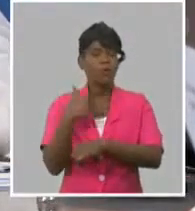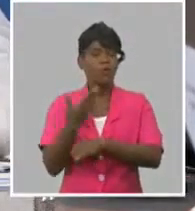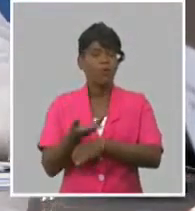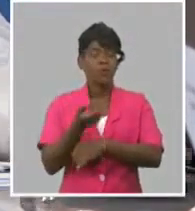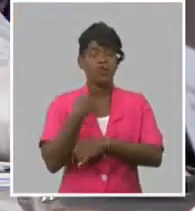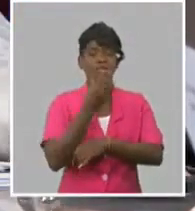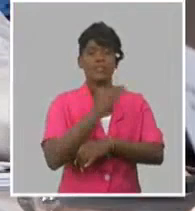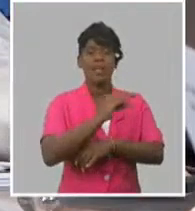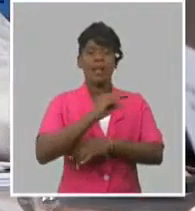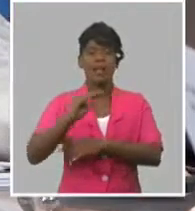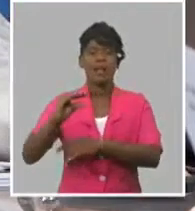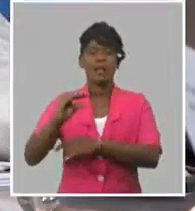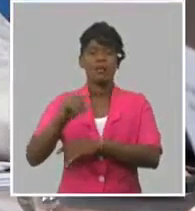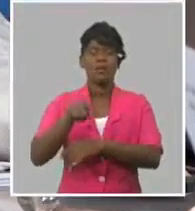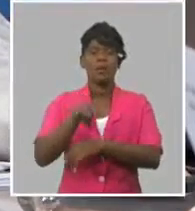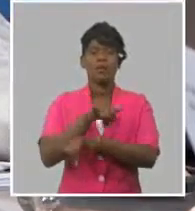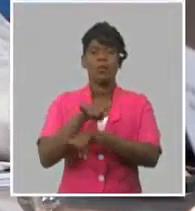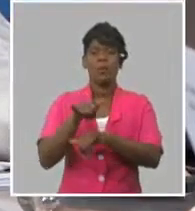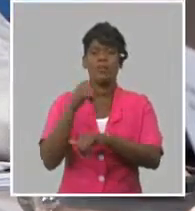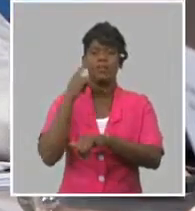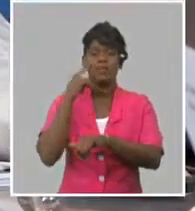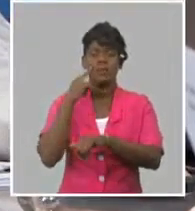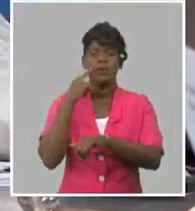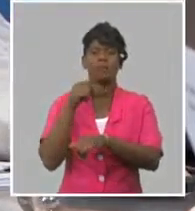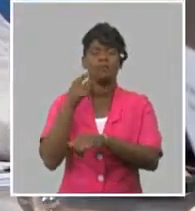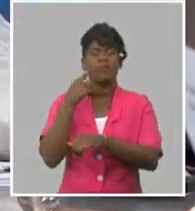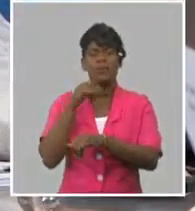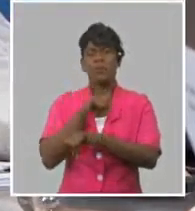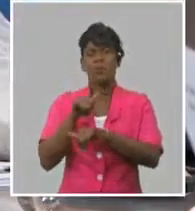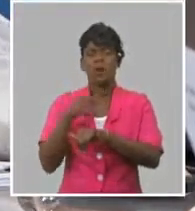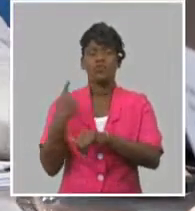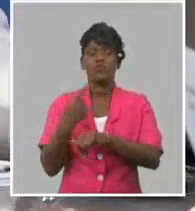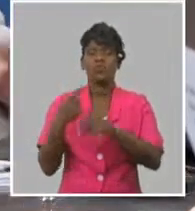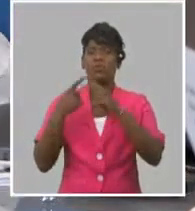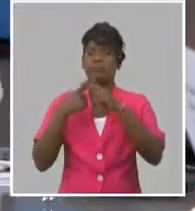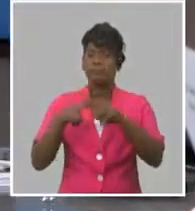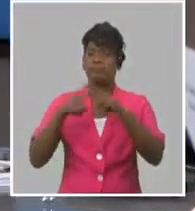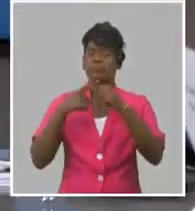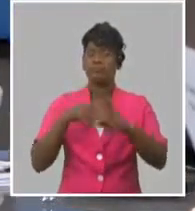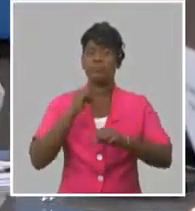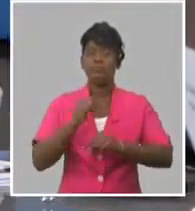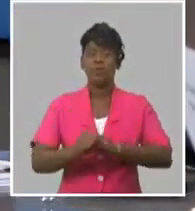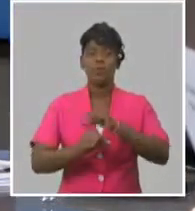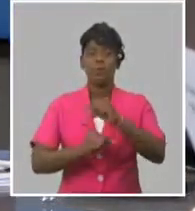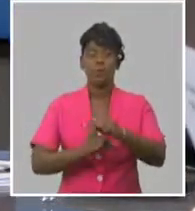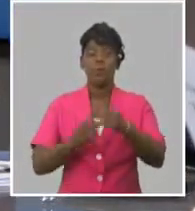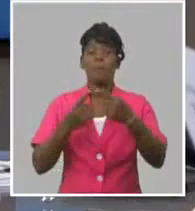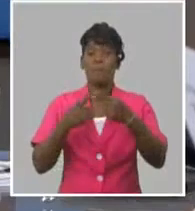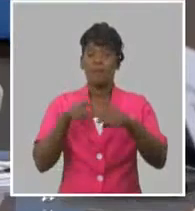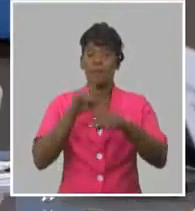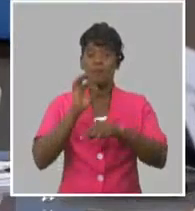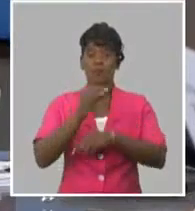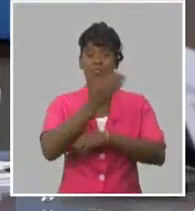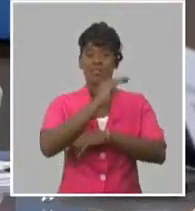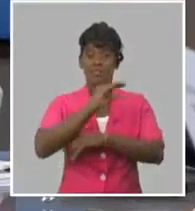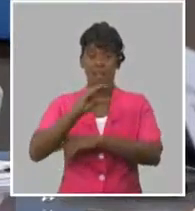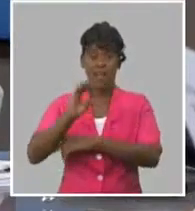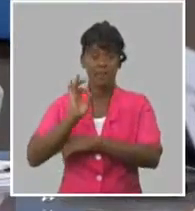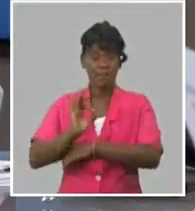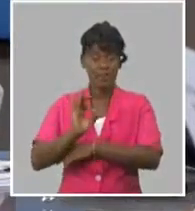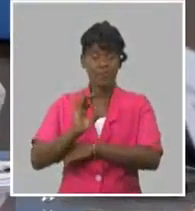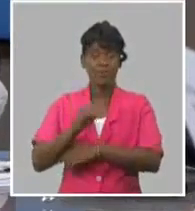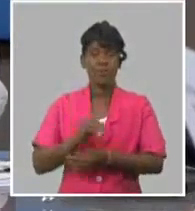Los déficits salariales se han acumulado durante mucho tiempo y tratando de resolver los déficits del salario